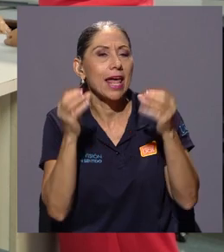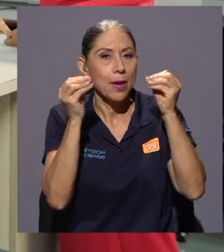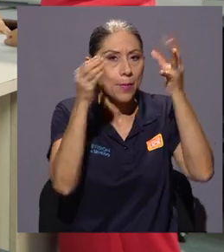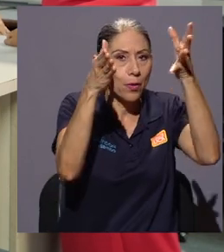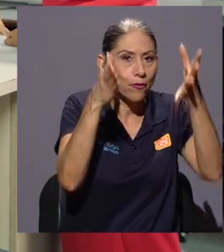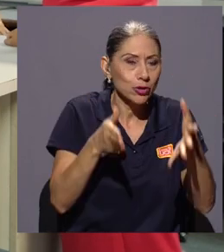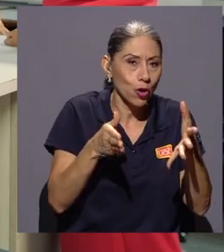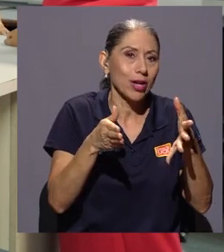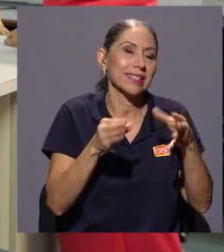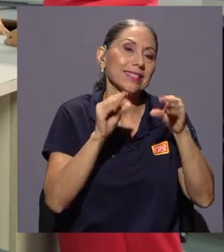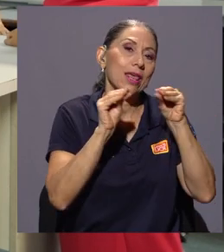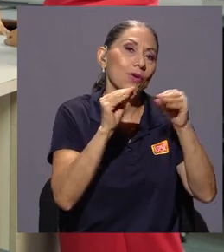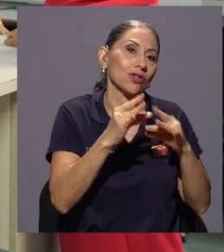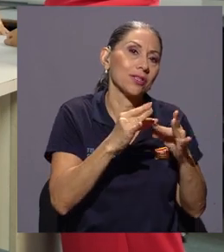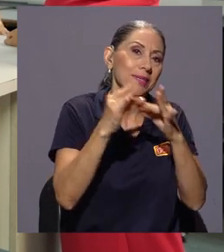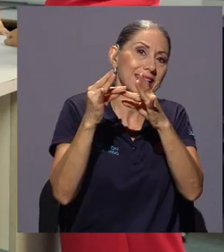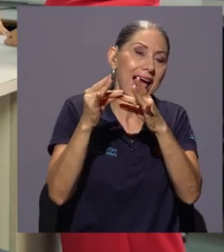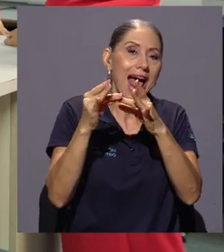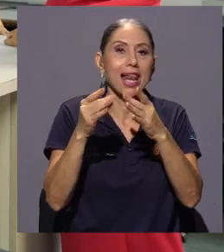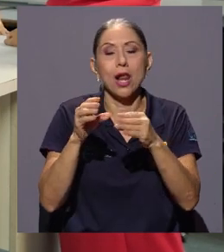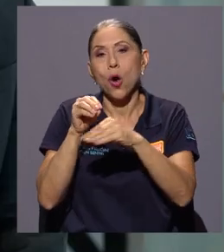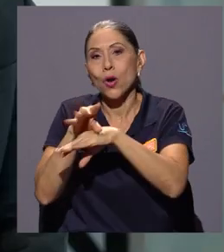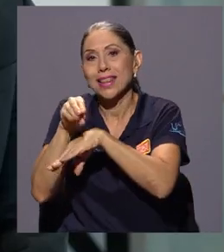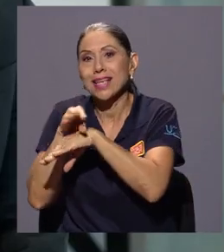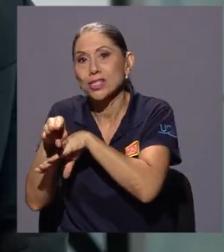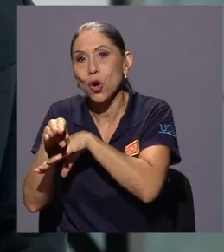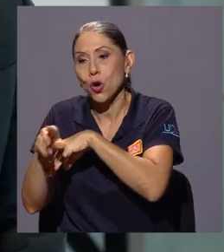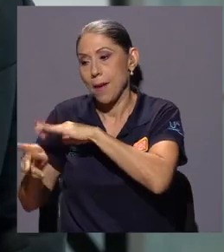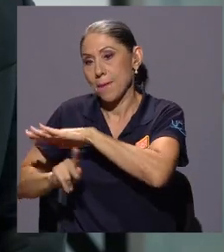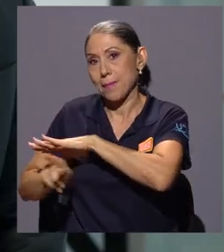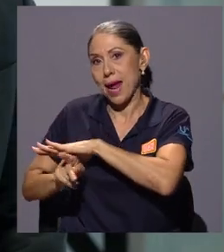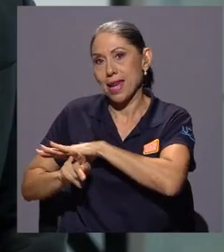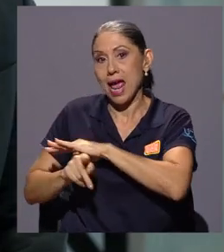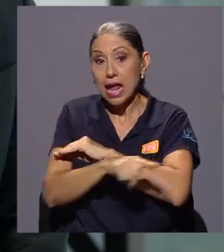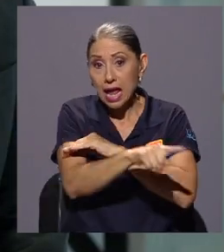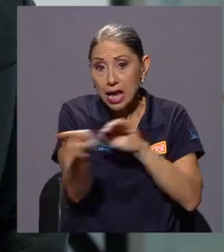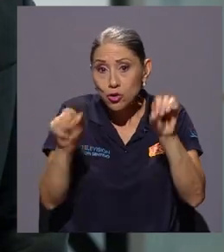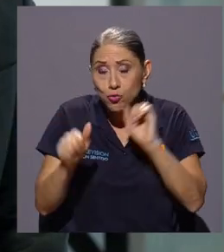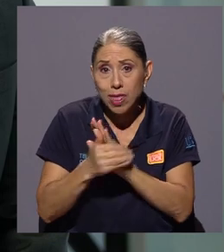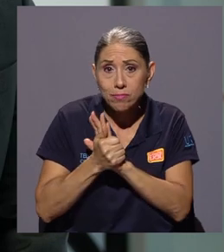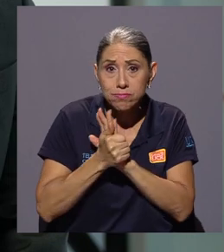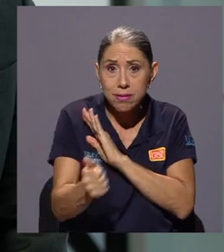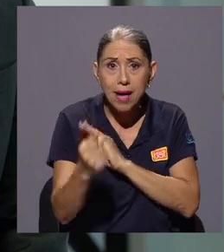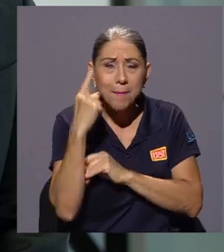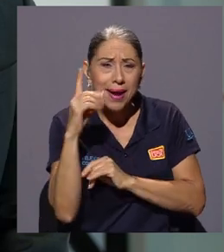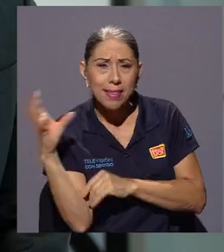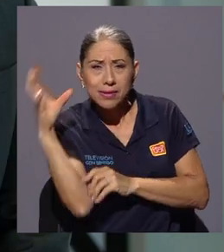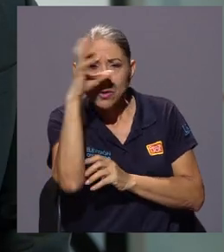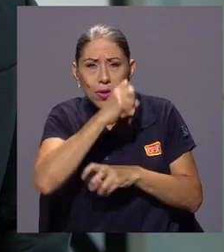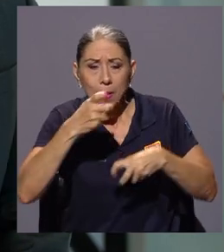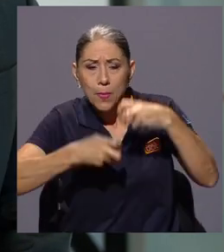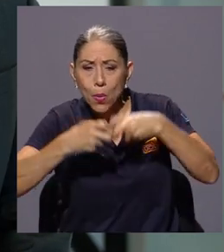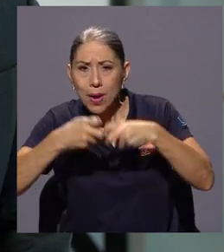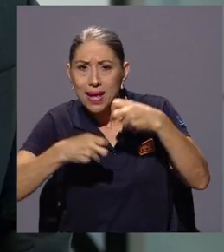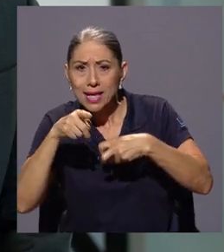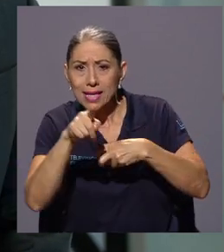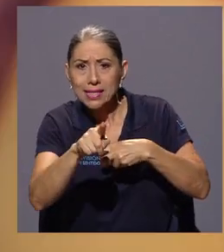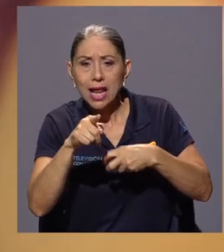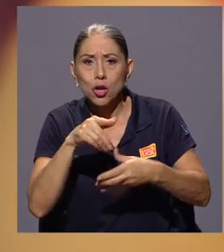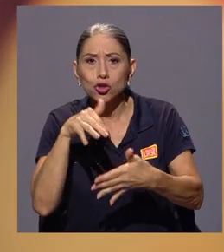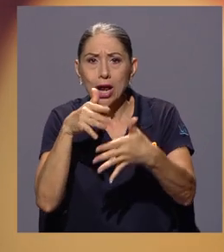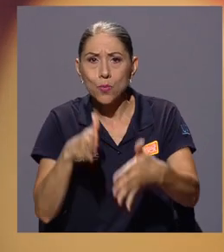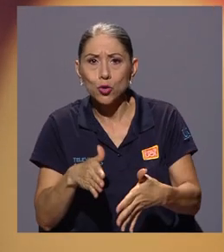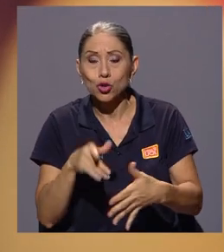de educación especial y orientación y educación primaria, competencias tecnológicas que les permitan abordar problemáticas detectadas en sus alumnos.